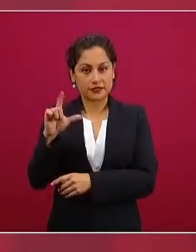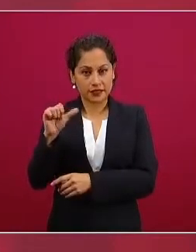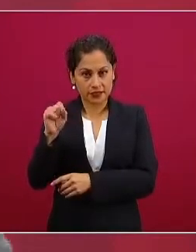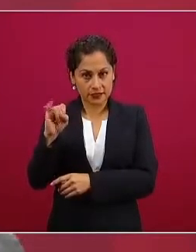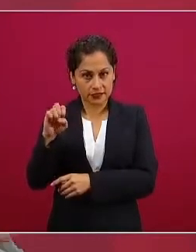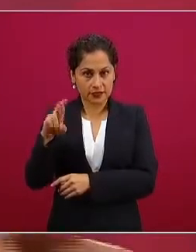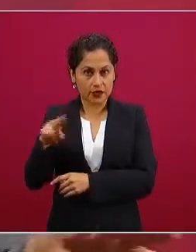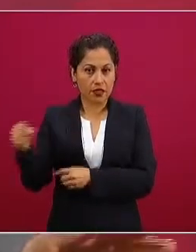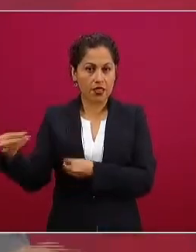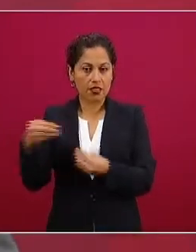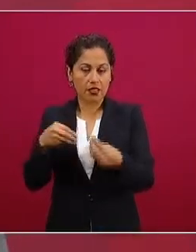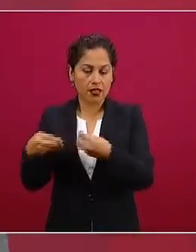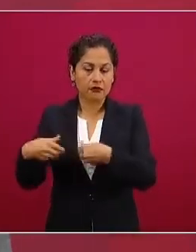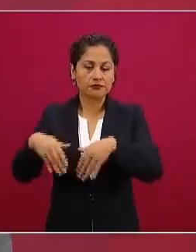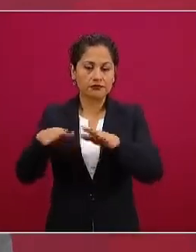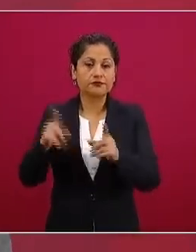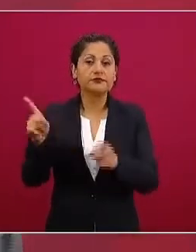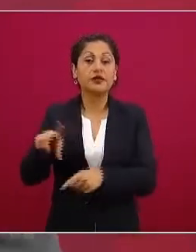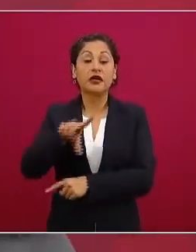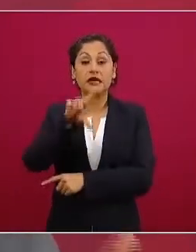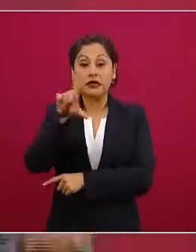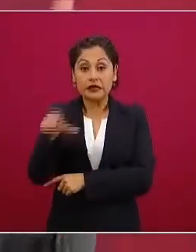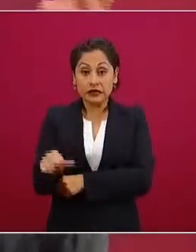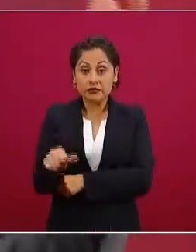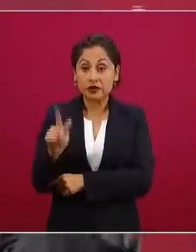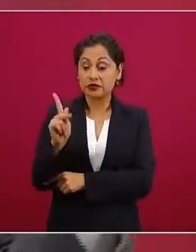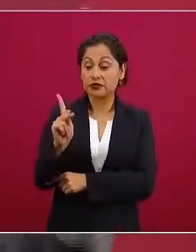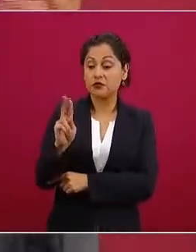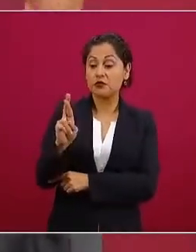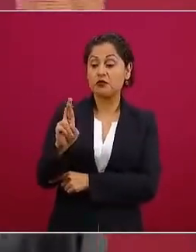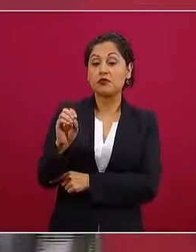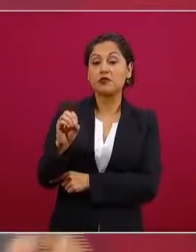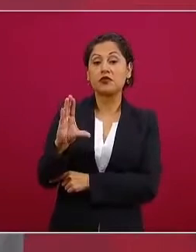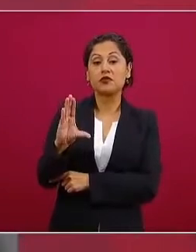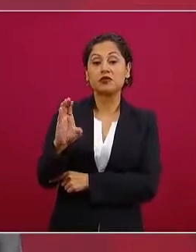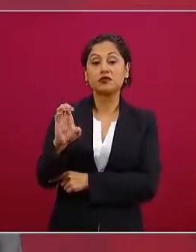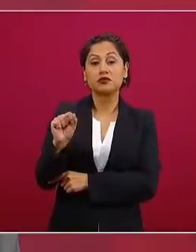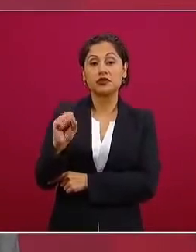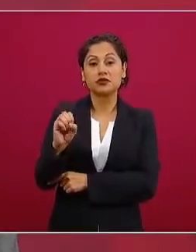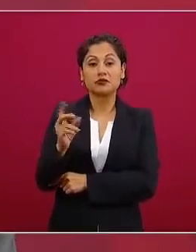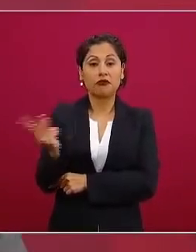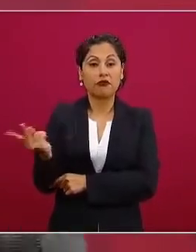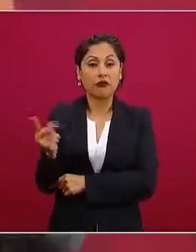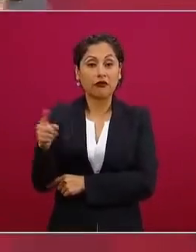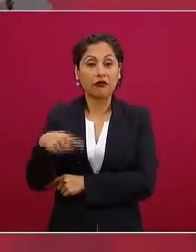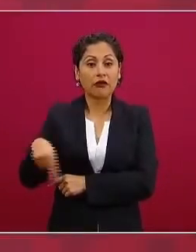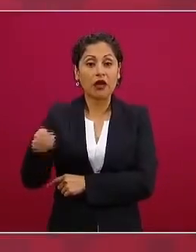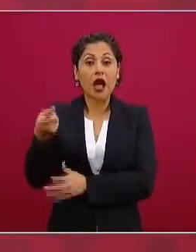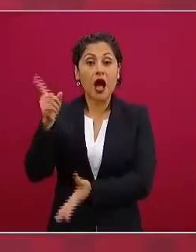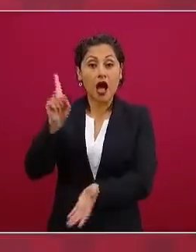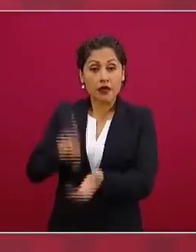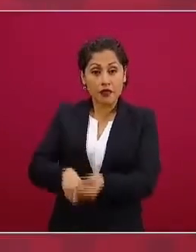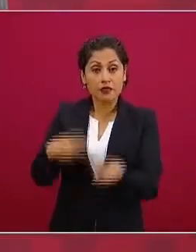y el proceso y ahí se formaron muchos pero